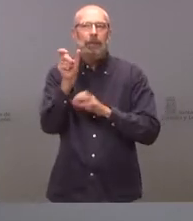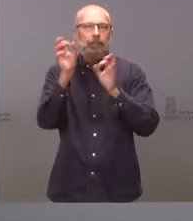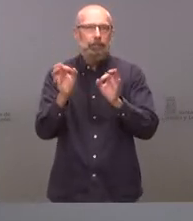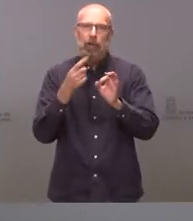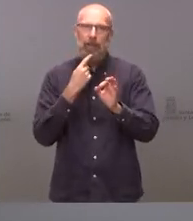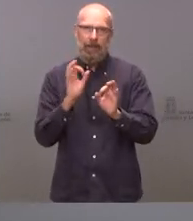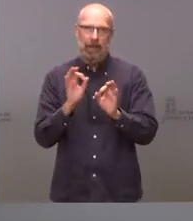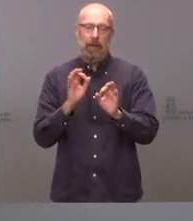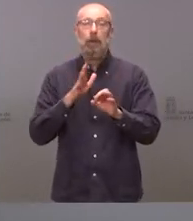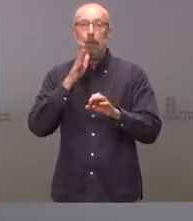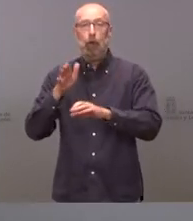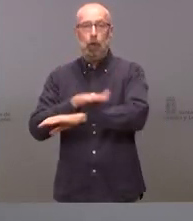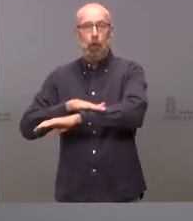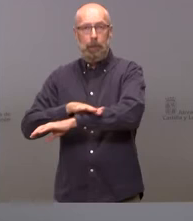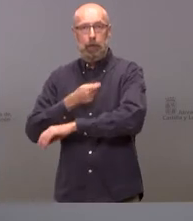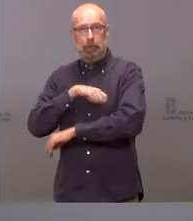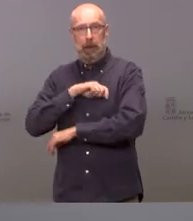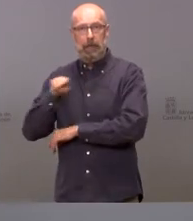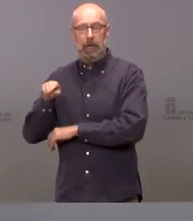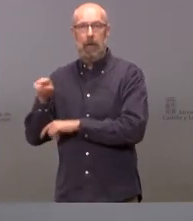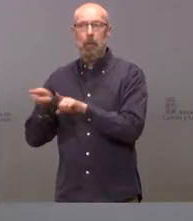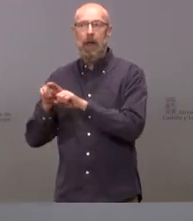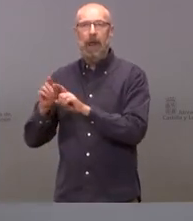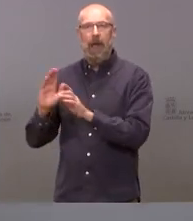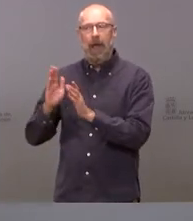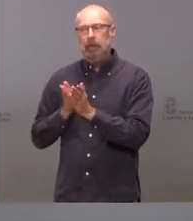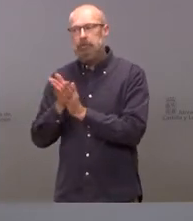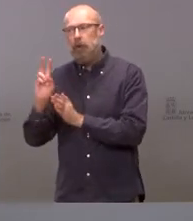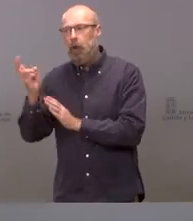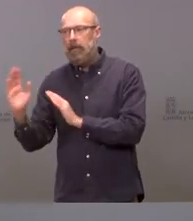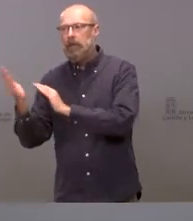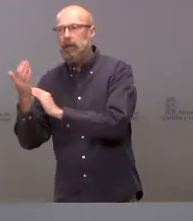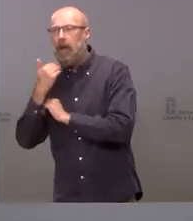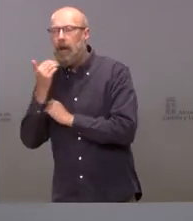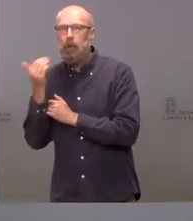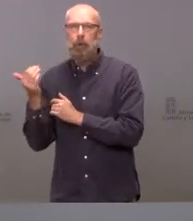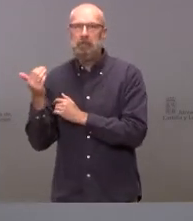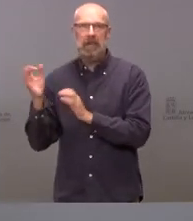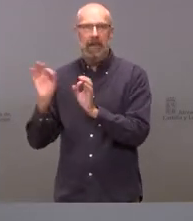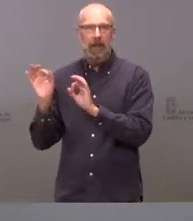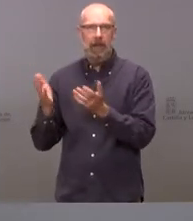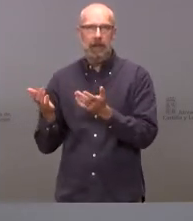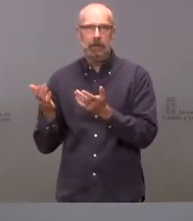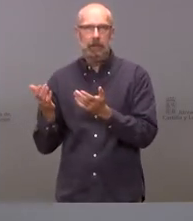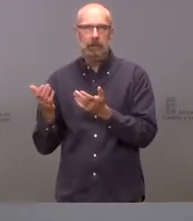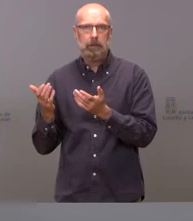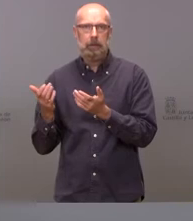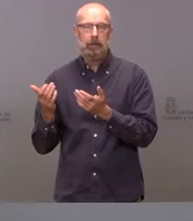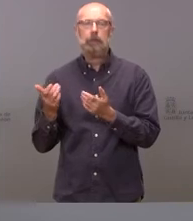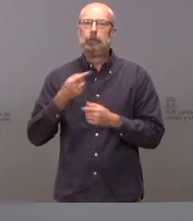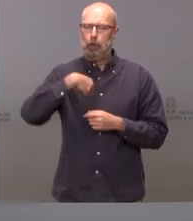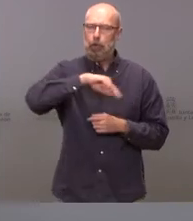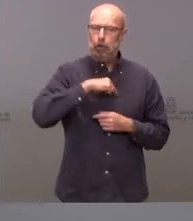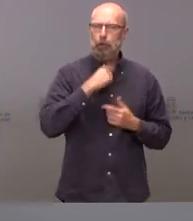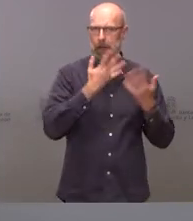el gobierno de España no planteó una alternativa a su idea de no reconocer esa deuda del IVA nosotros la tenemos cuantificada